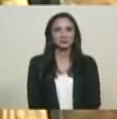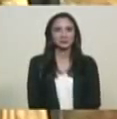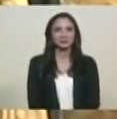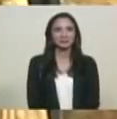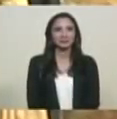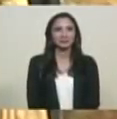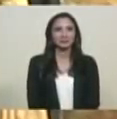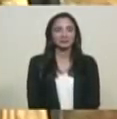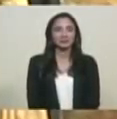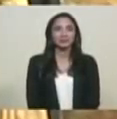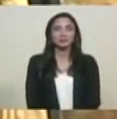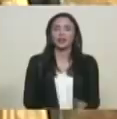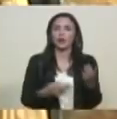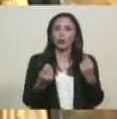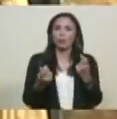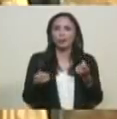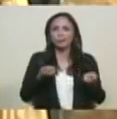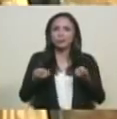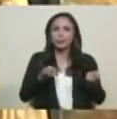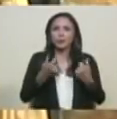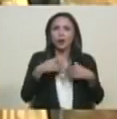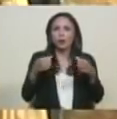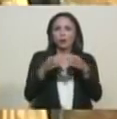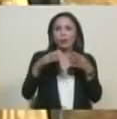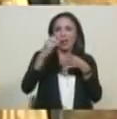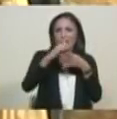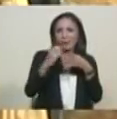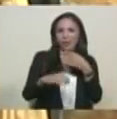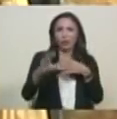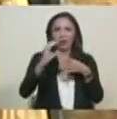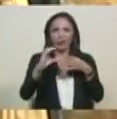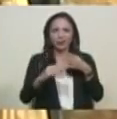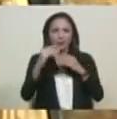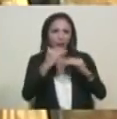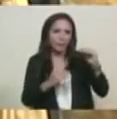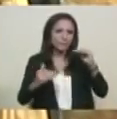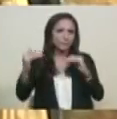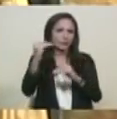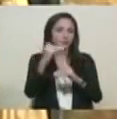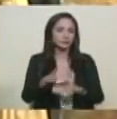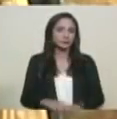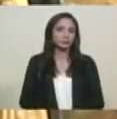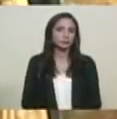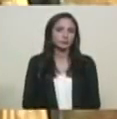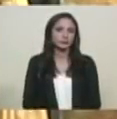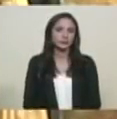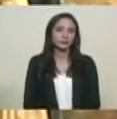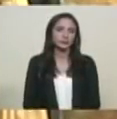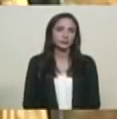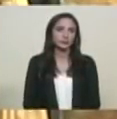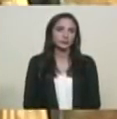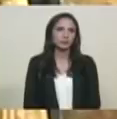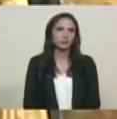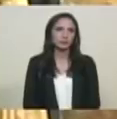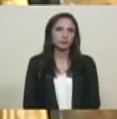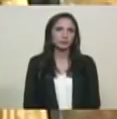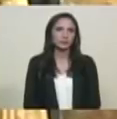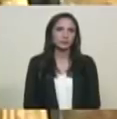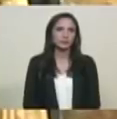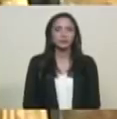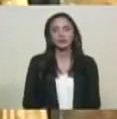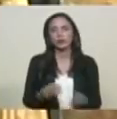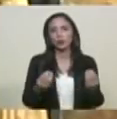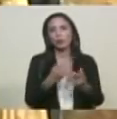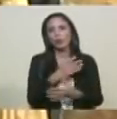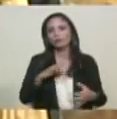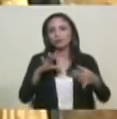es ir corrigiendo un conjunto de elementos que están por allí totalmente desarticulados